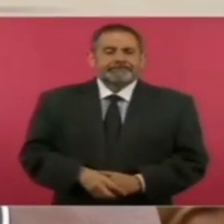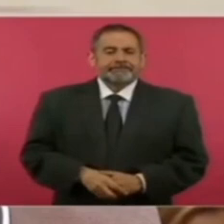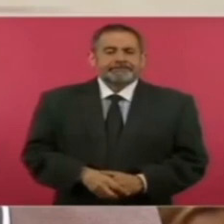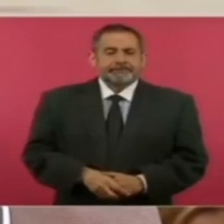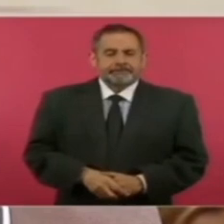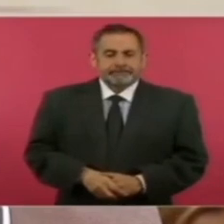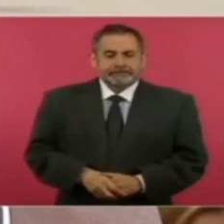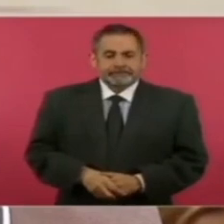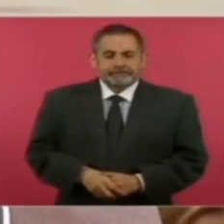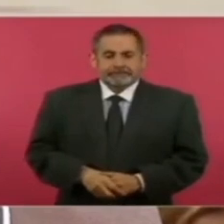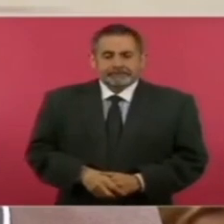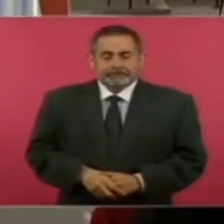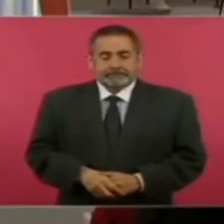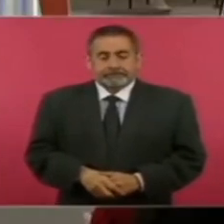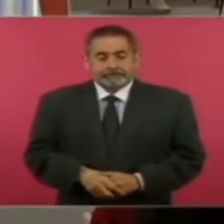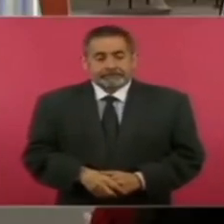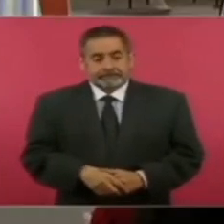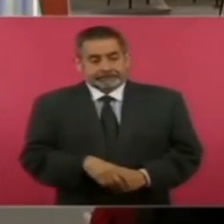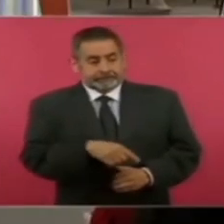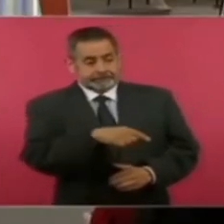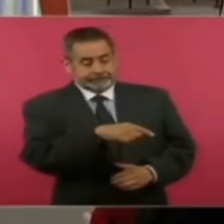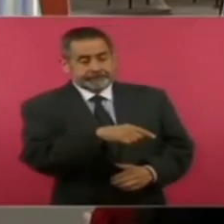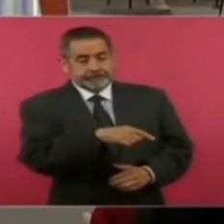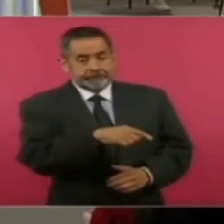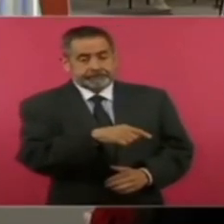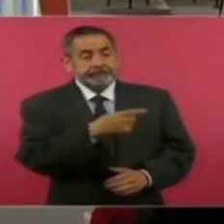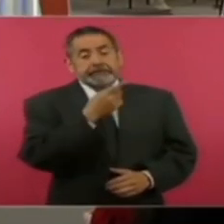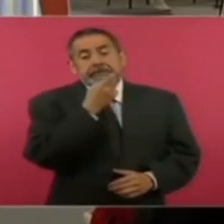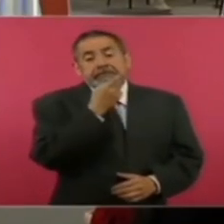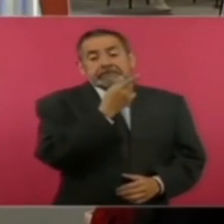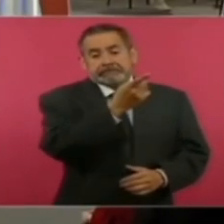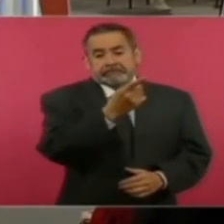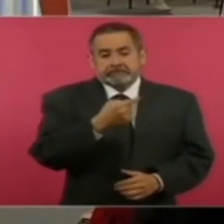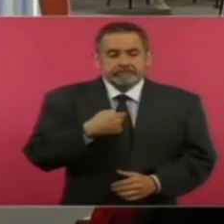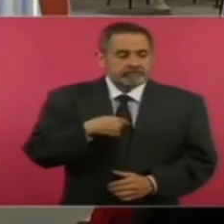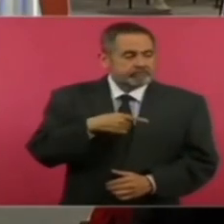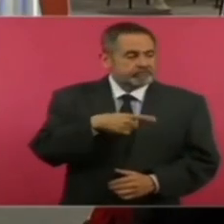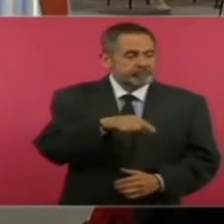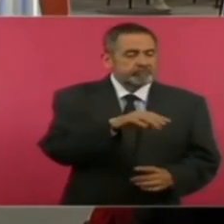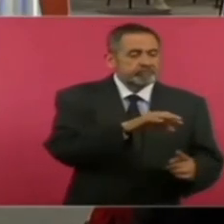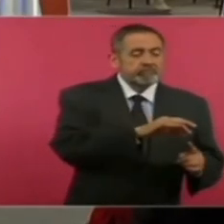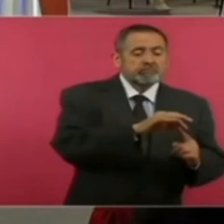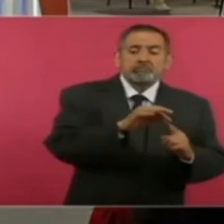la van a utilizar para engañar al pueblo